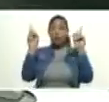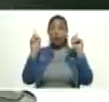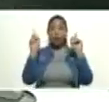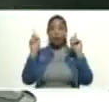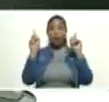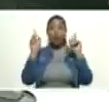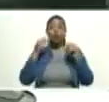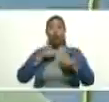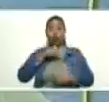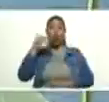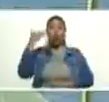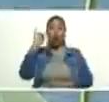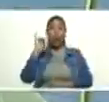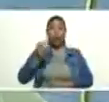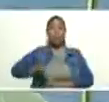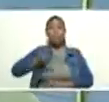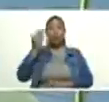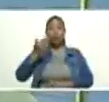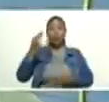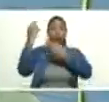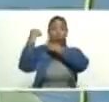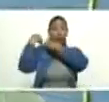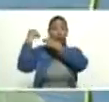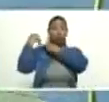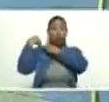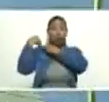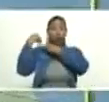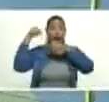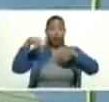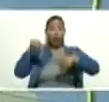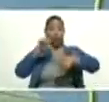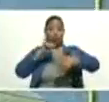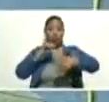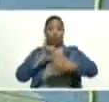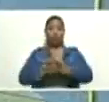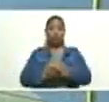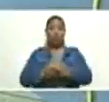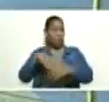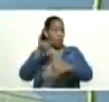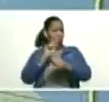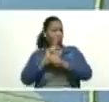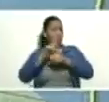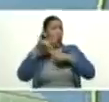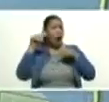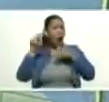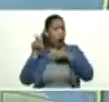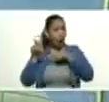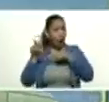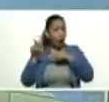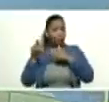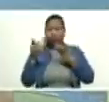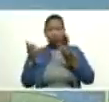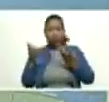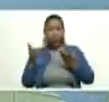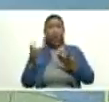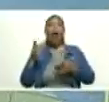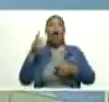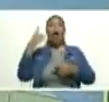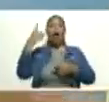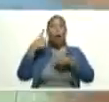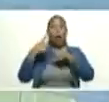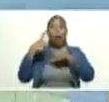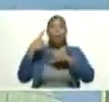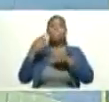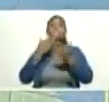un peso importante en el área de Sudamérica. Y no solamente ahí, mi comandante, sino que están solicitando que